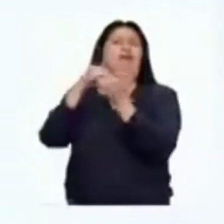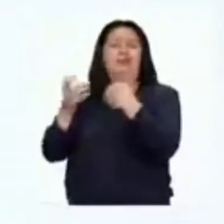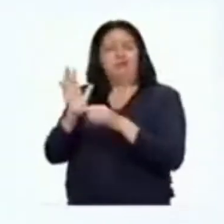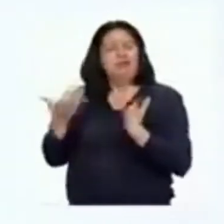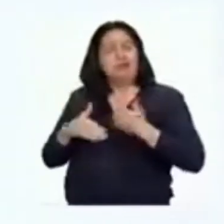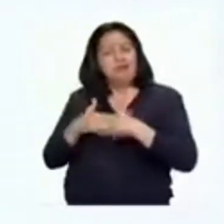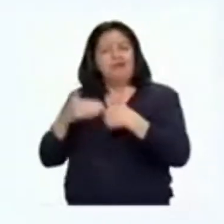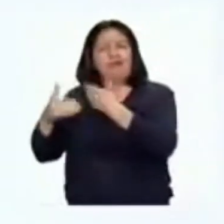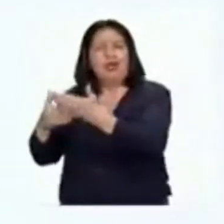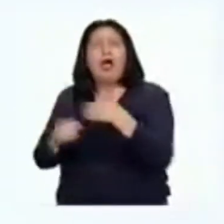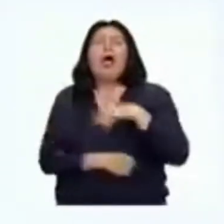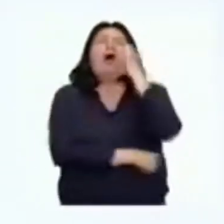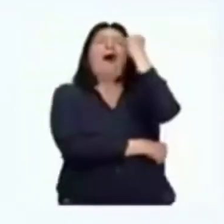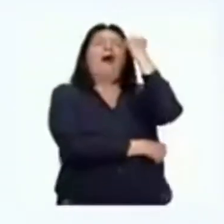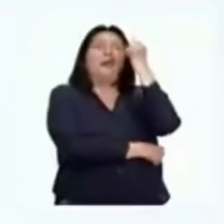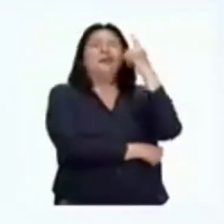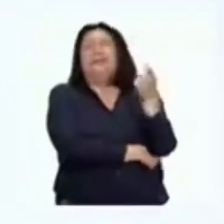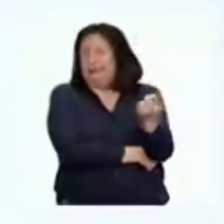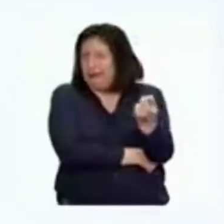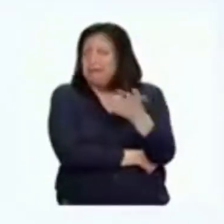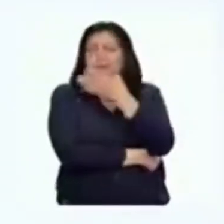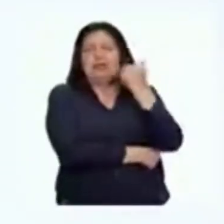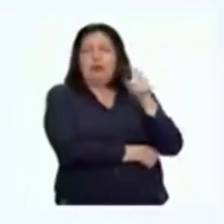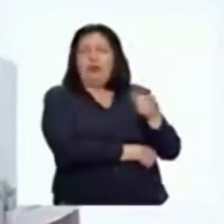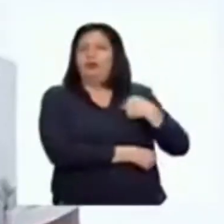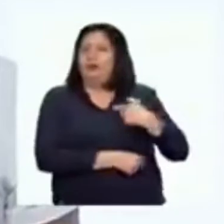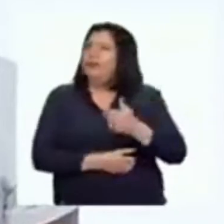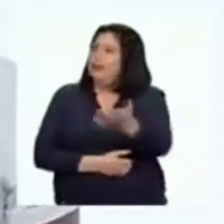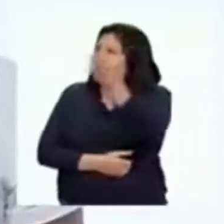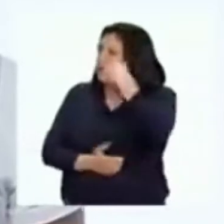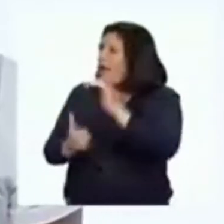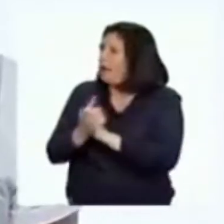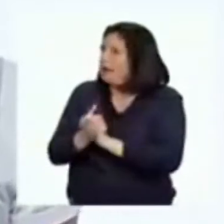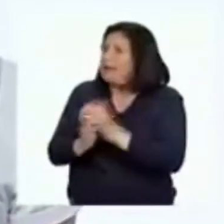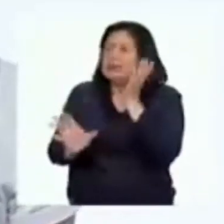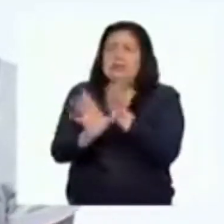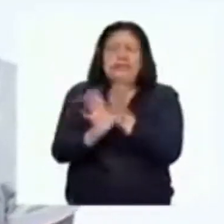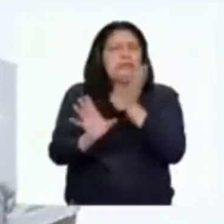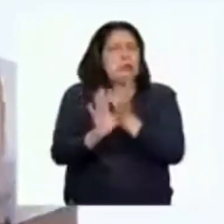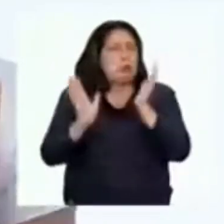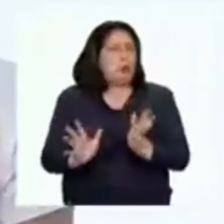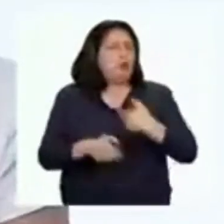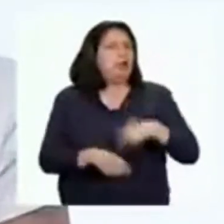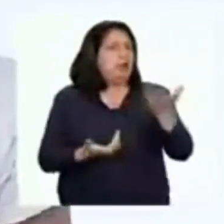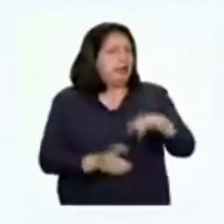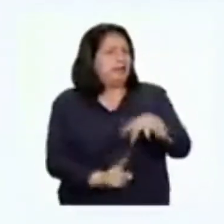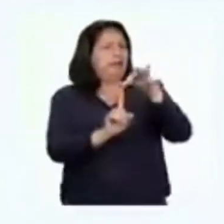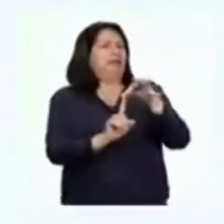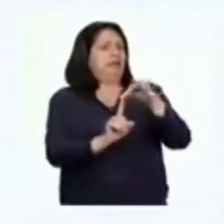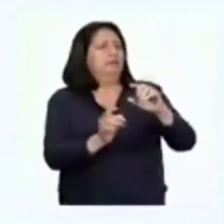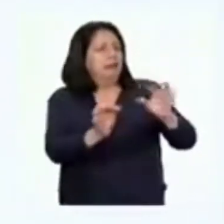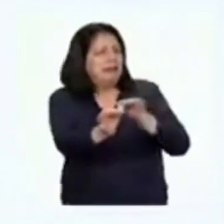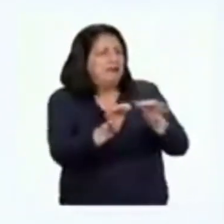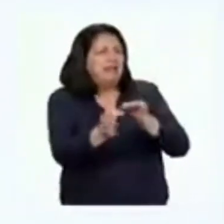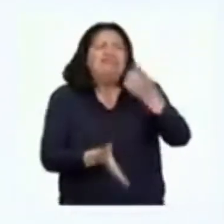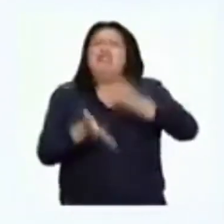adelante. Para comprender un poco mejor esta capacidad, he llamado a una amiga psicóloga muy especial que nos explicará un poco más